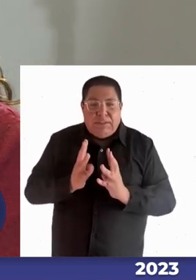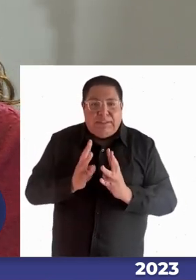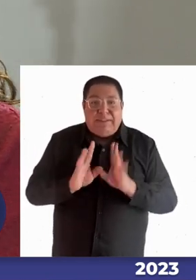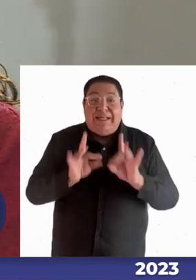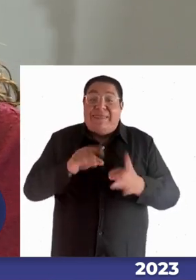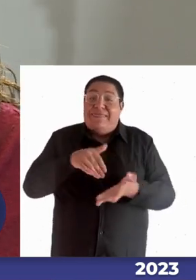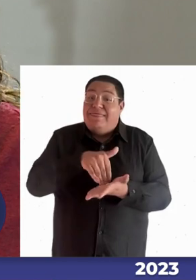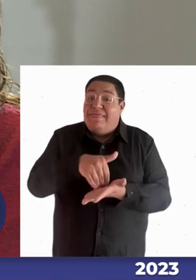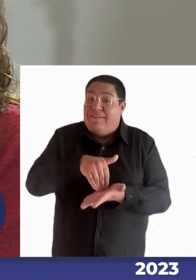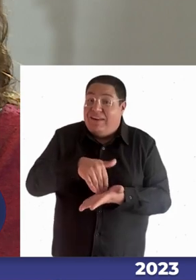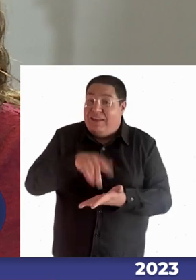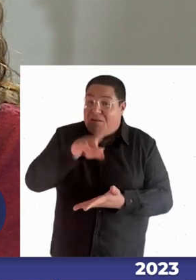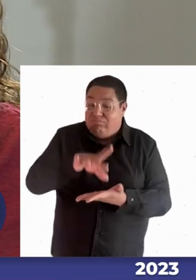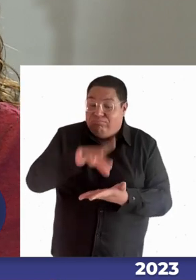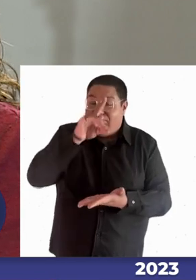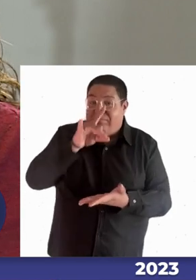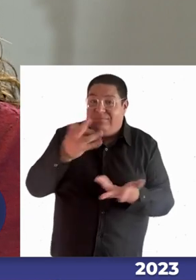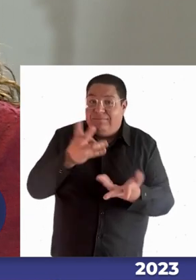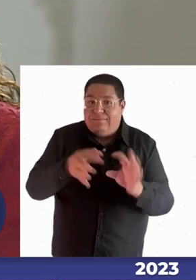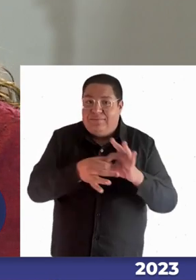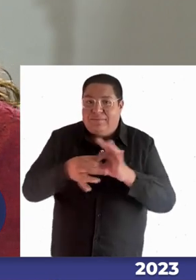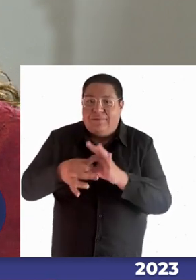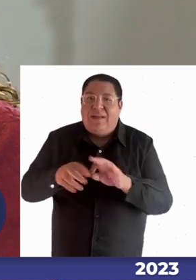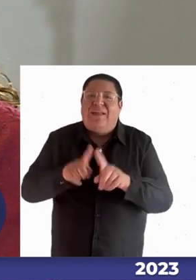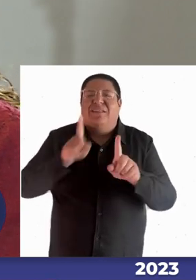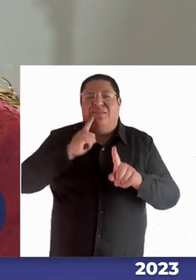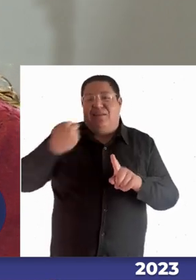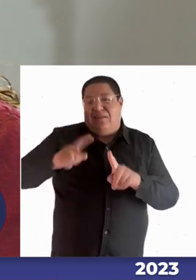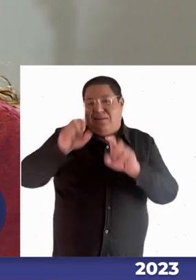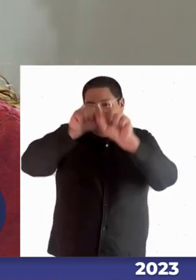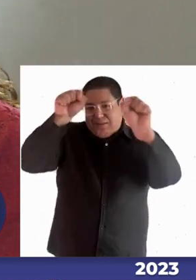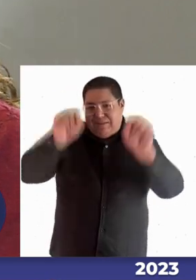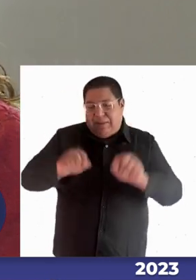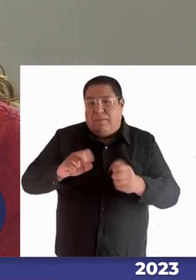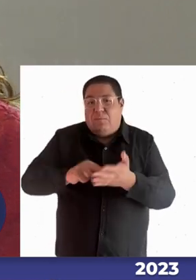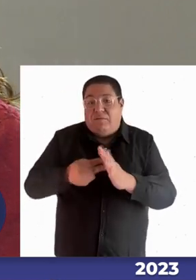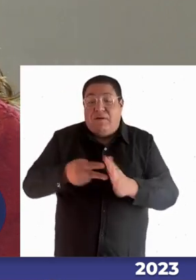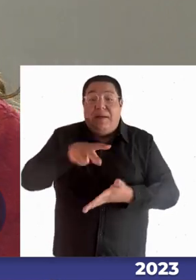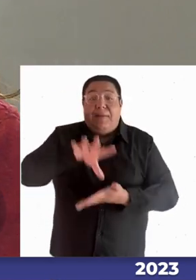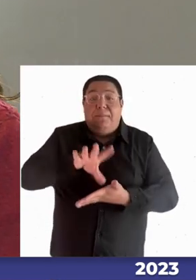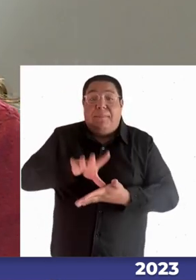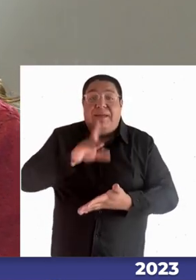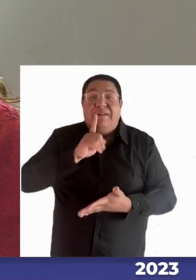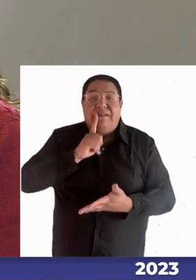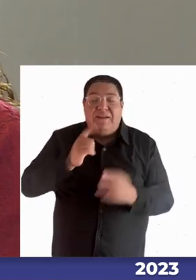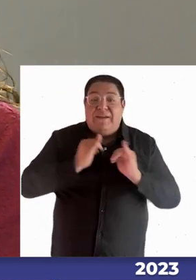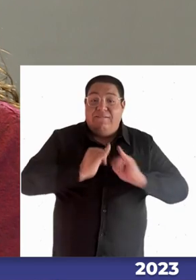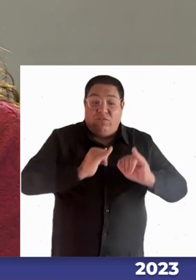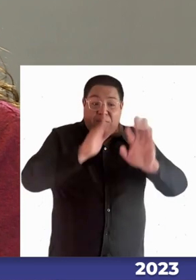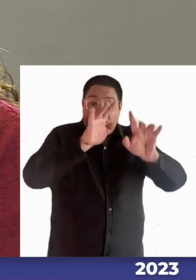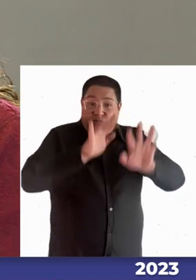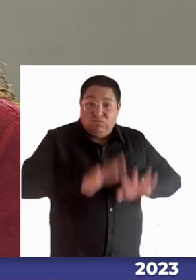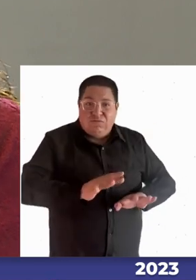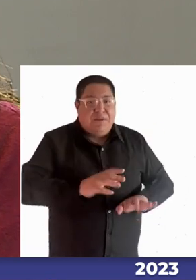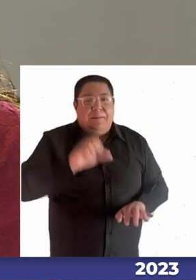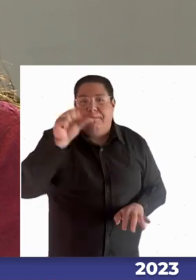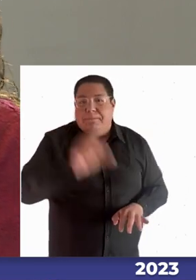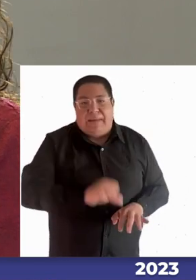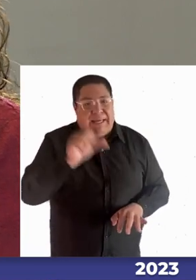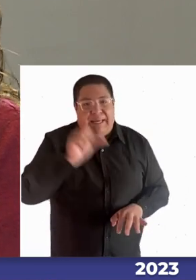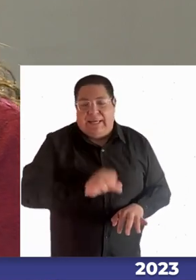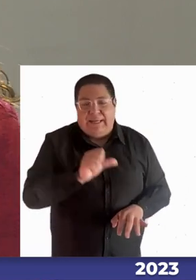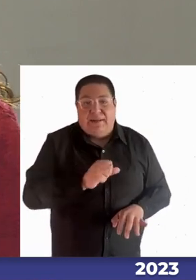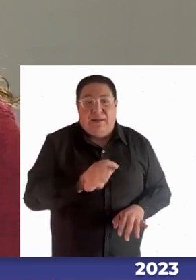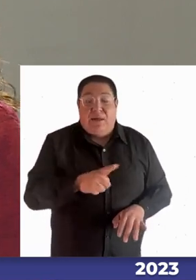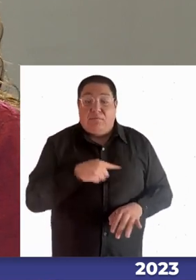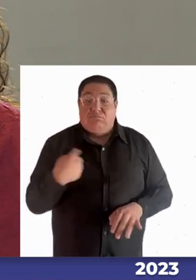tenemos y es una debilidad sistémica como país es que tenemos muy mala data tenemos muy mala información ninguna de nosotras